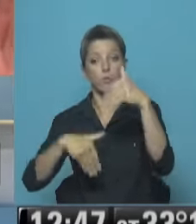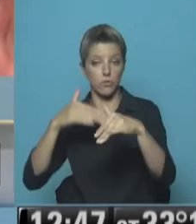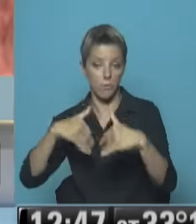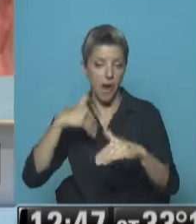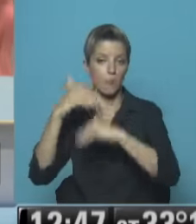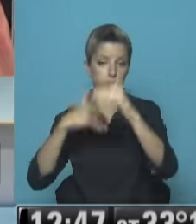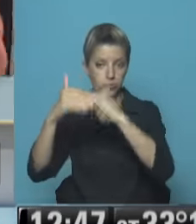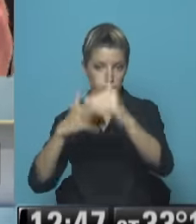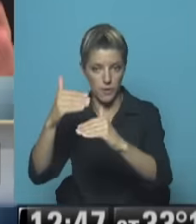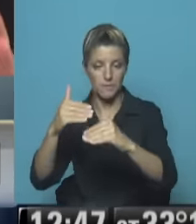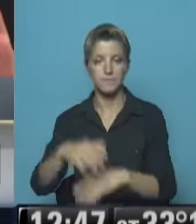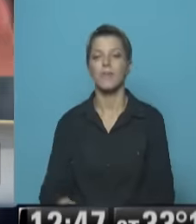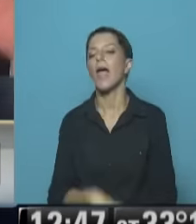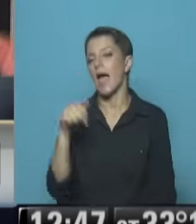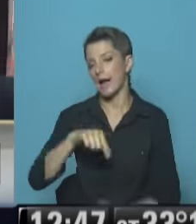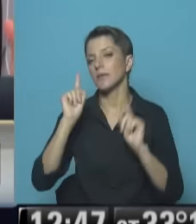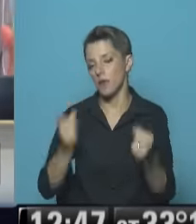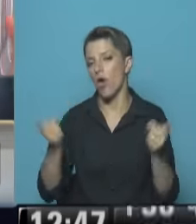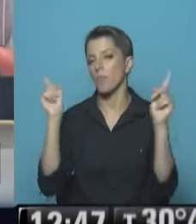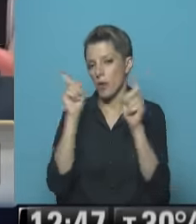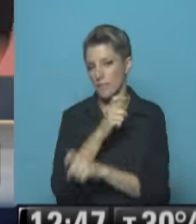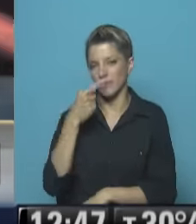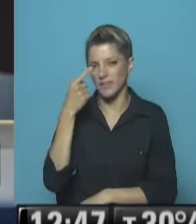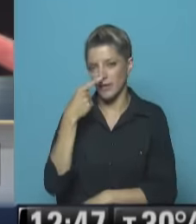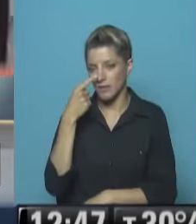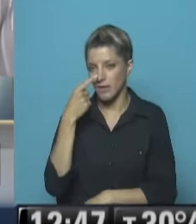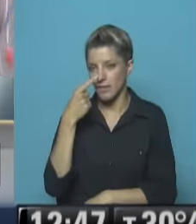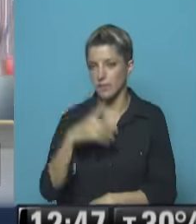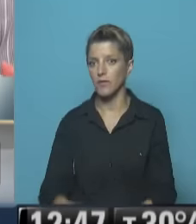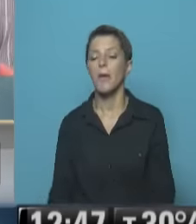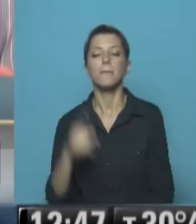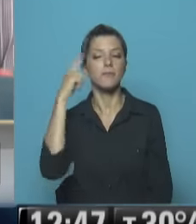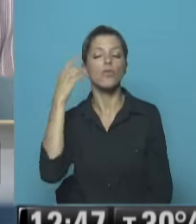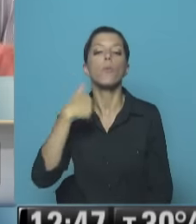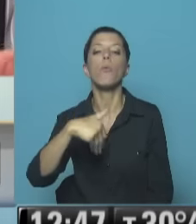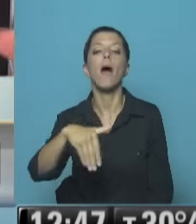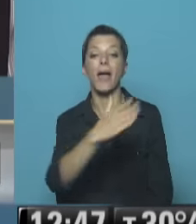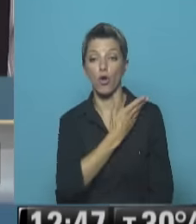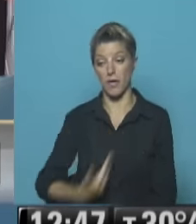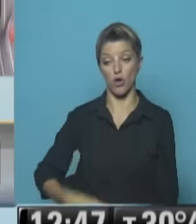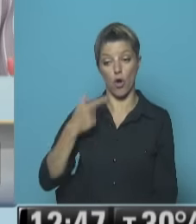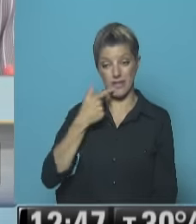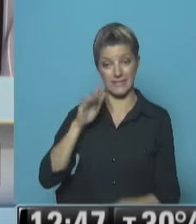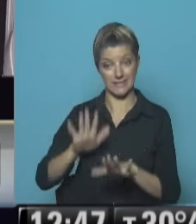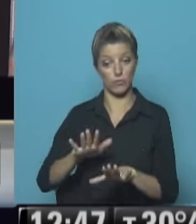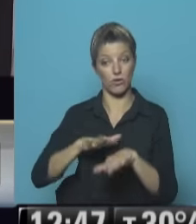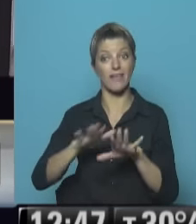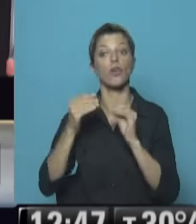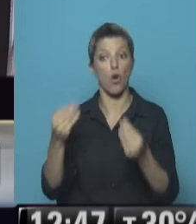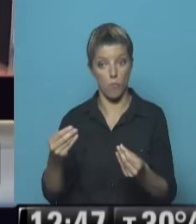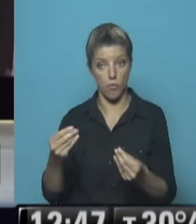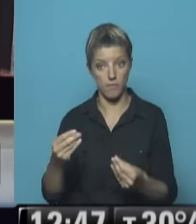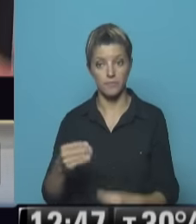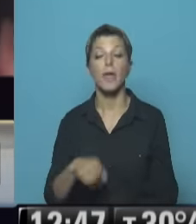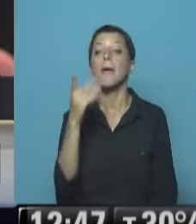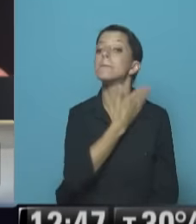Acá hay un problema Interesante También planteado En perspectiva De cómo va a reaccionar El gobierno Frente a esto Claro Tenemos ya Una primera respuesta Maduro le